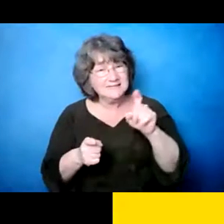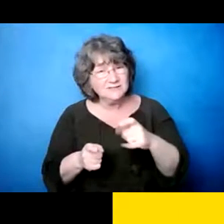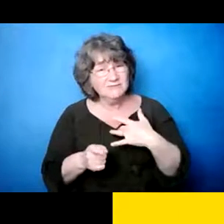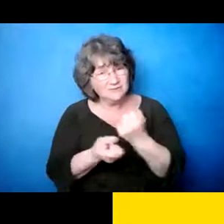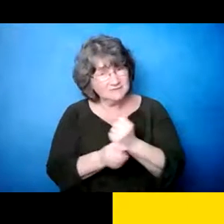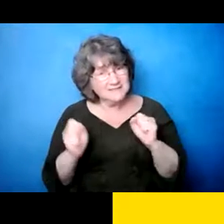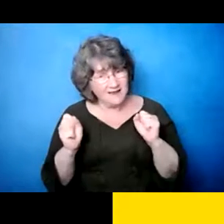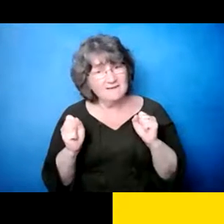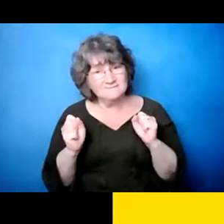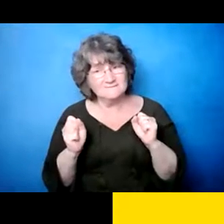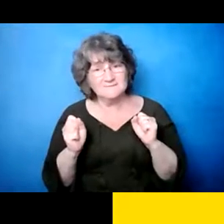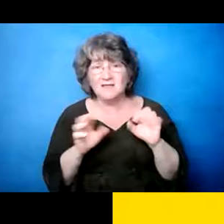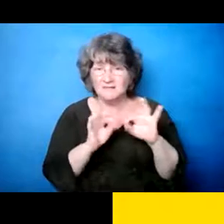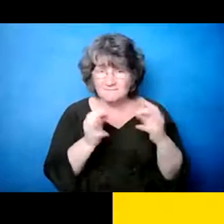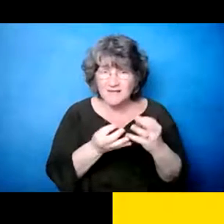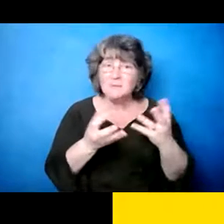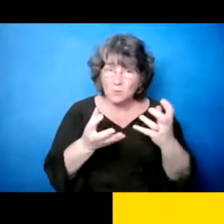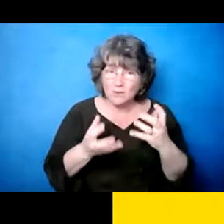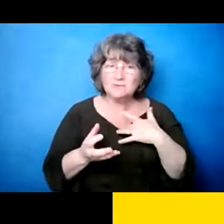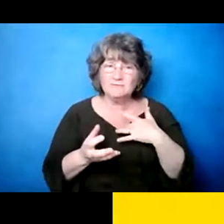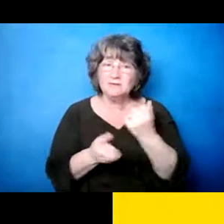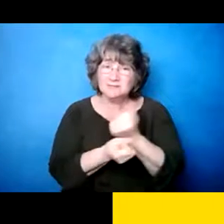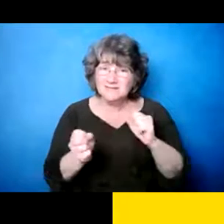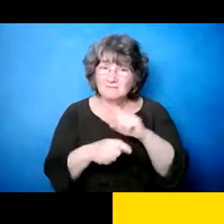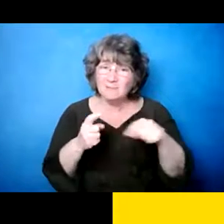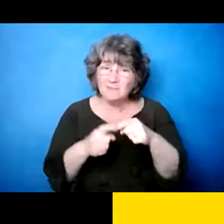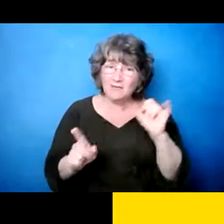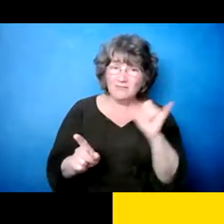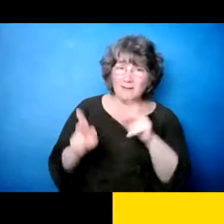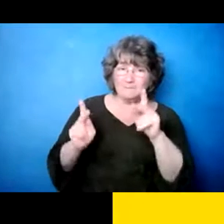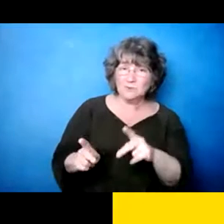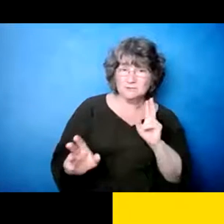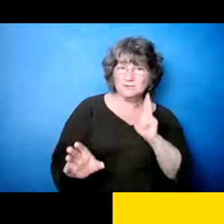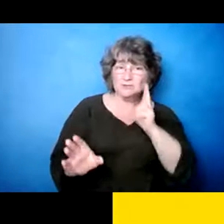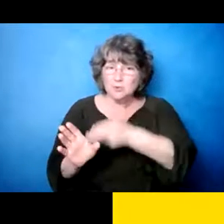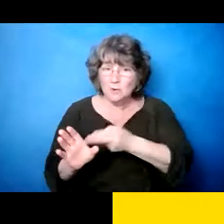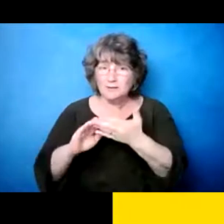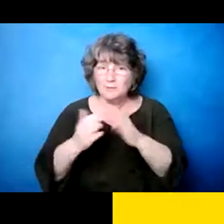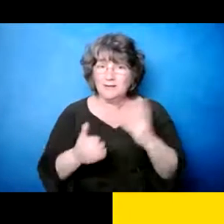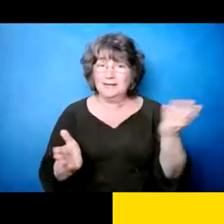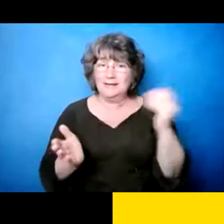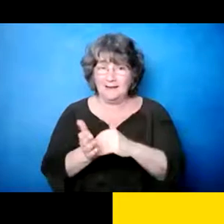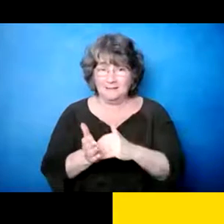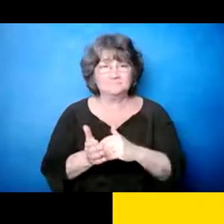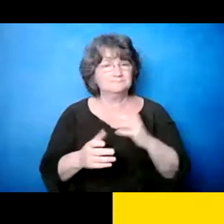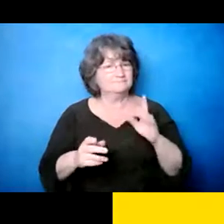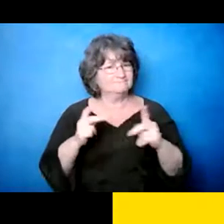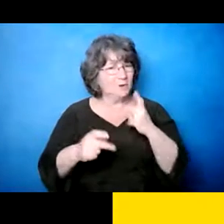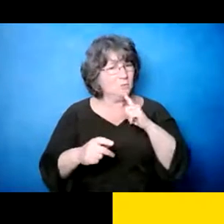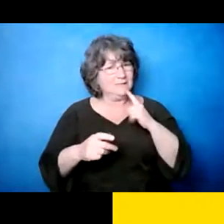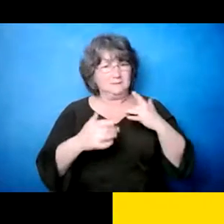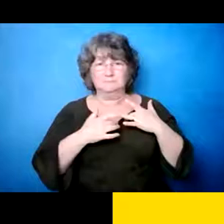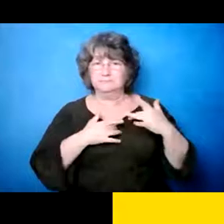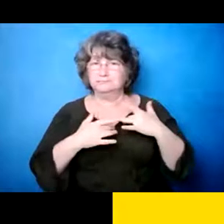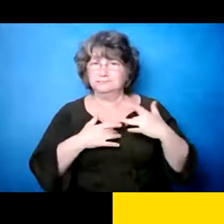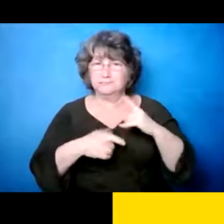seguridad para sus seres queridos. Así que ver esto, ser parte de la comunidad, la gente está preocupada